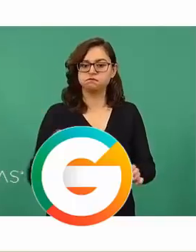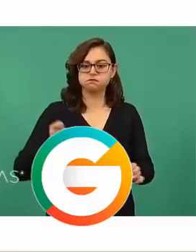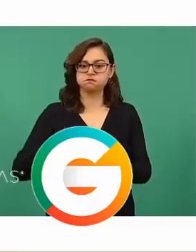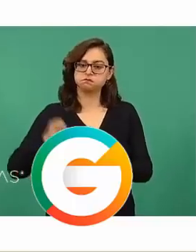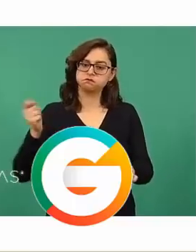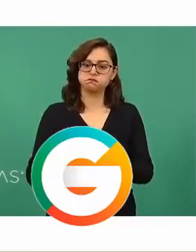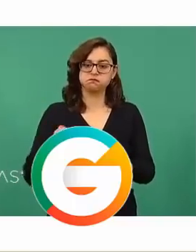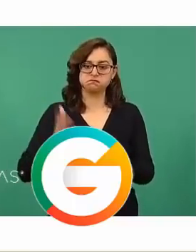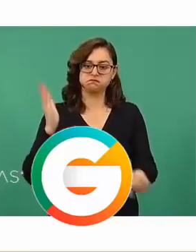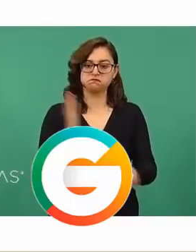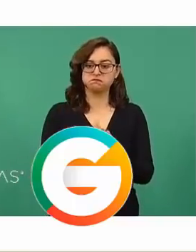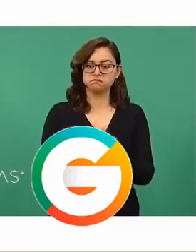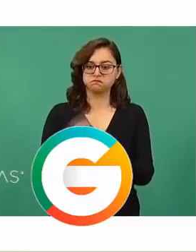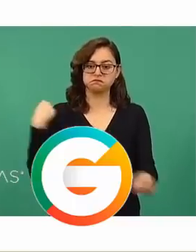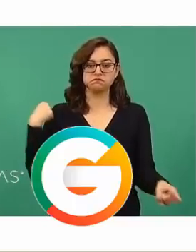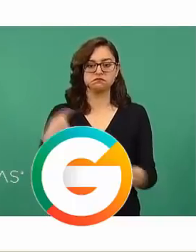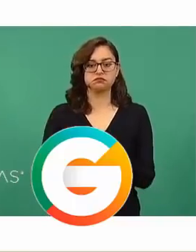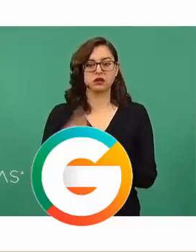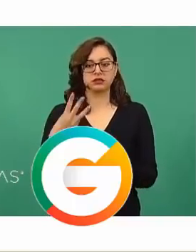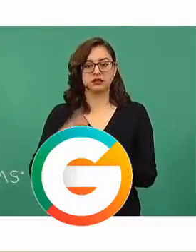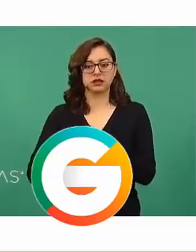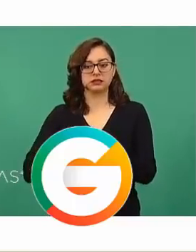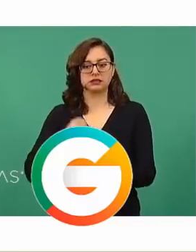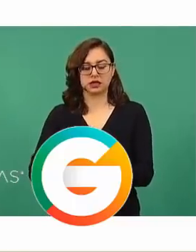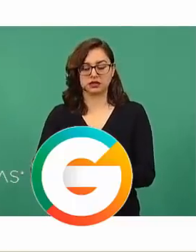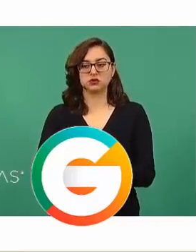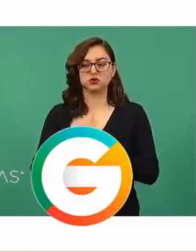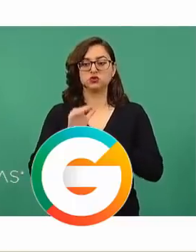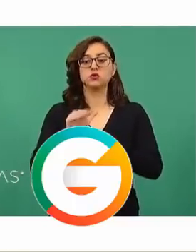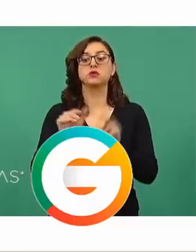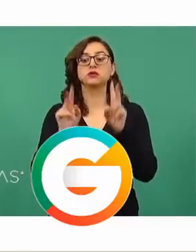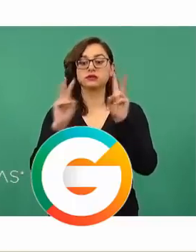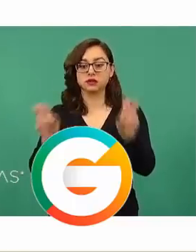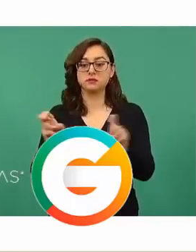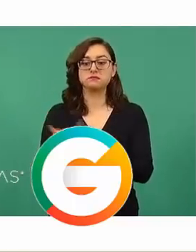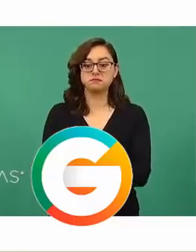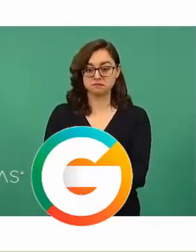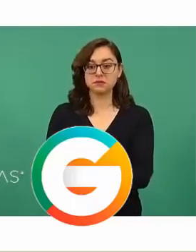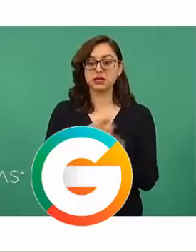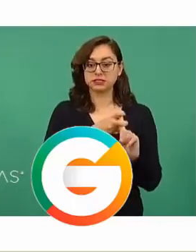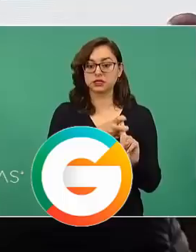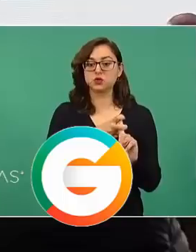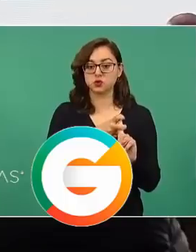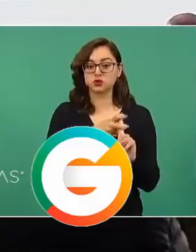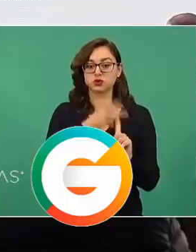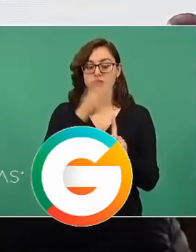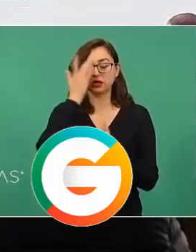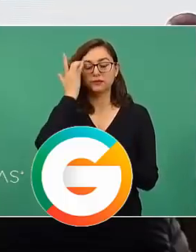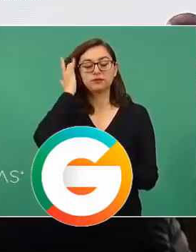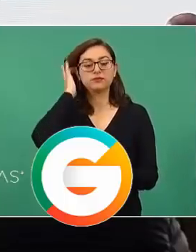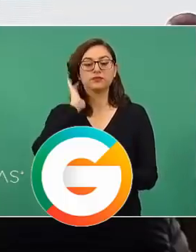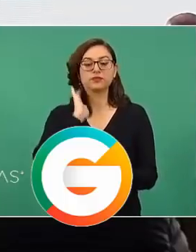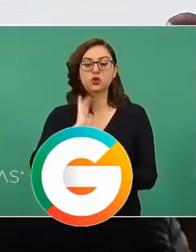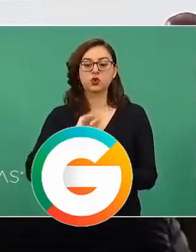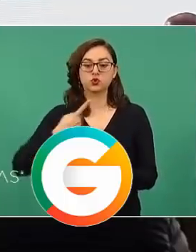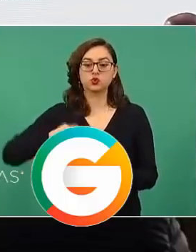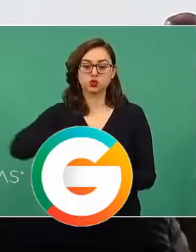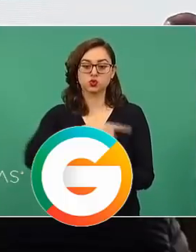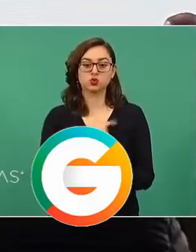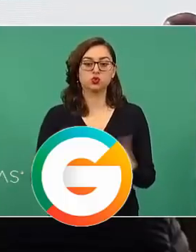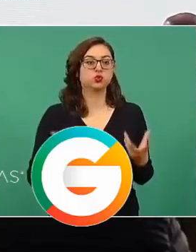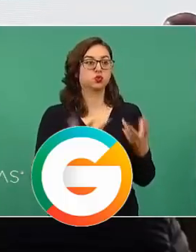va de esta administración por este delito, en el cual trabajamos con mucha